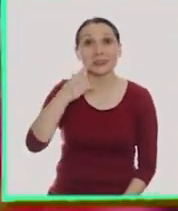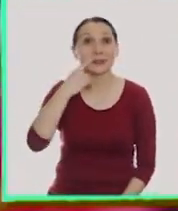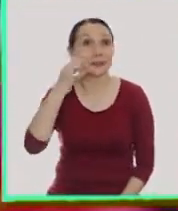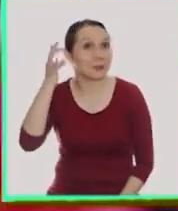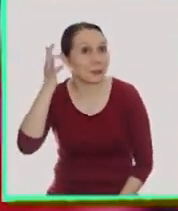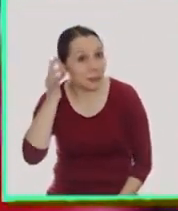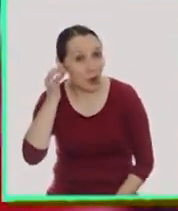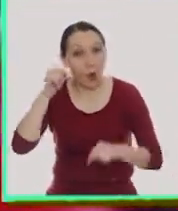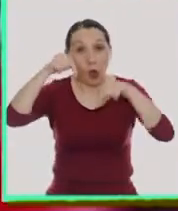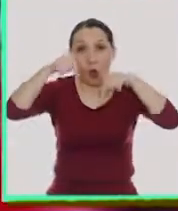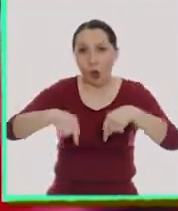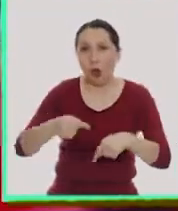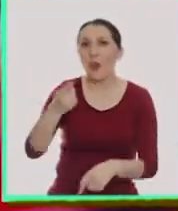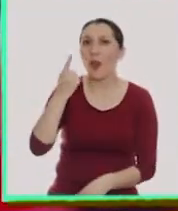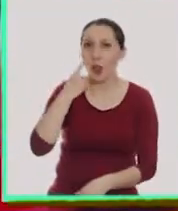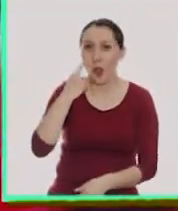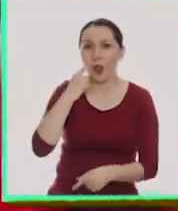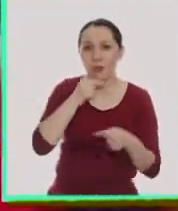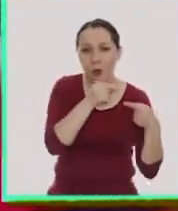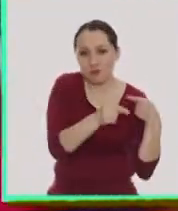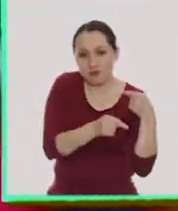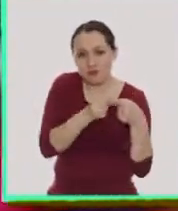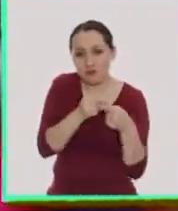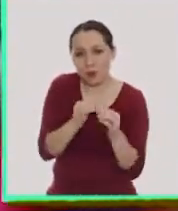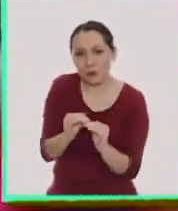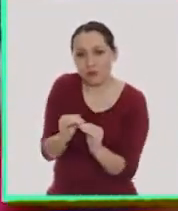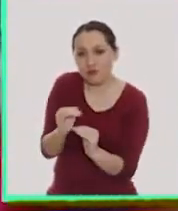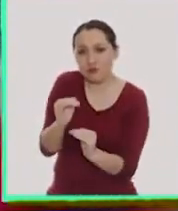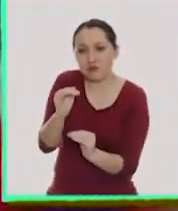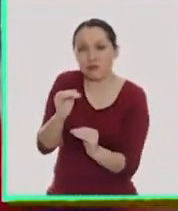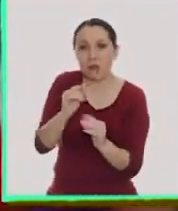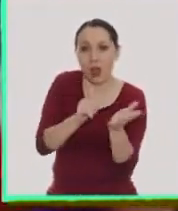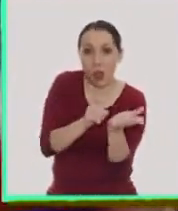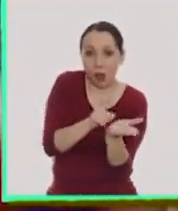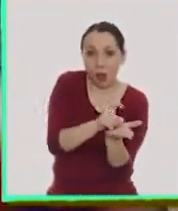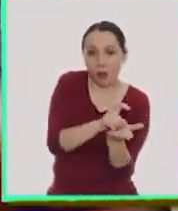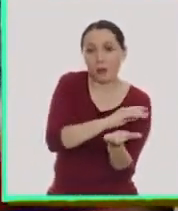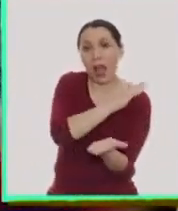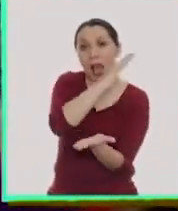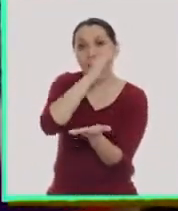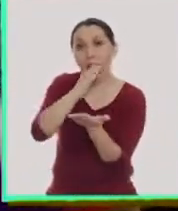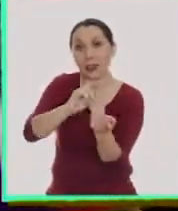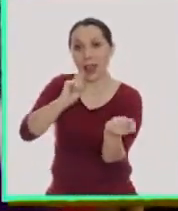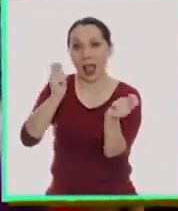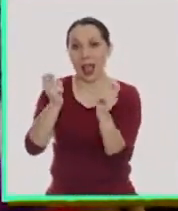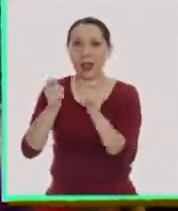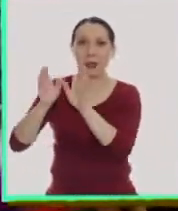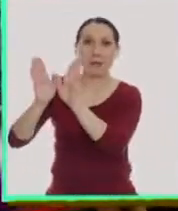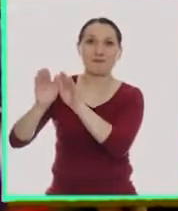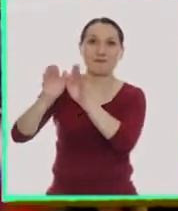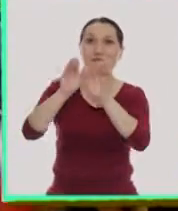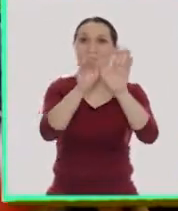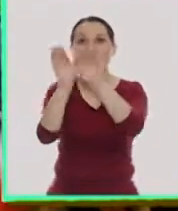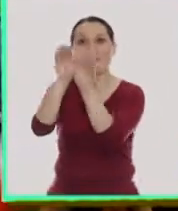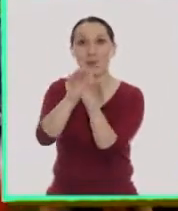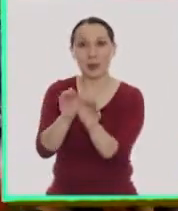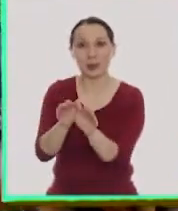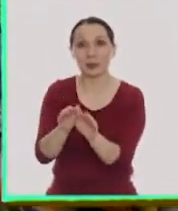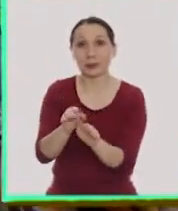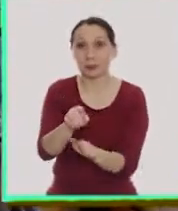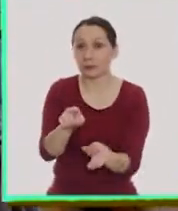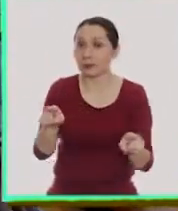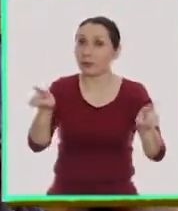Niños y niñas, hoy conocimos el proceso de crecimiento de la oruga hasta que se transforma en una